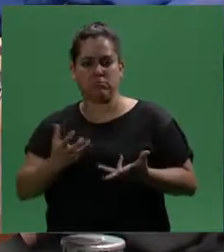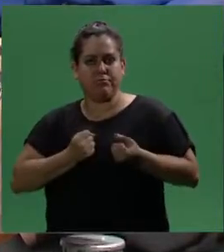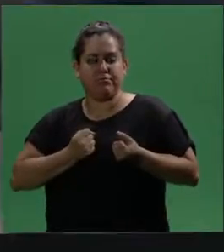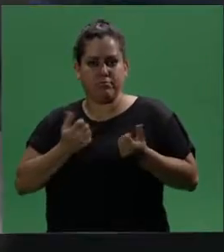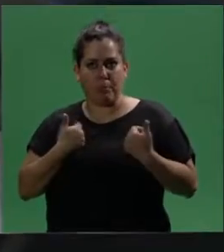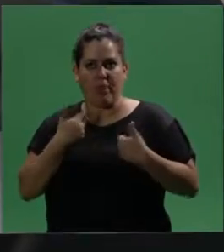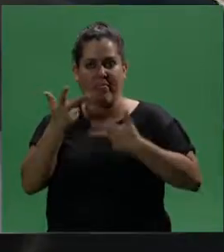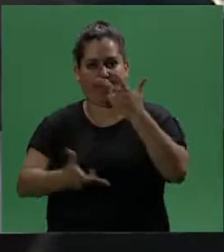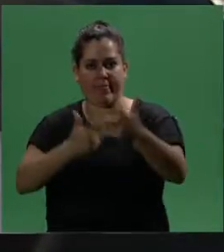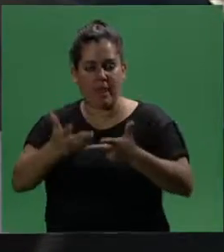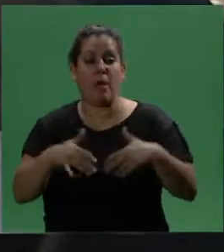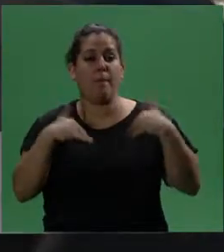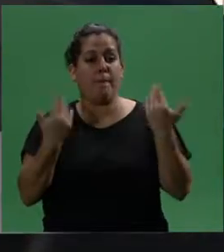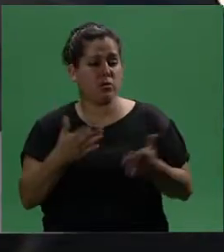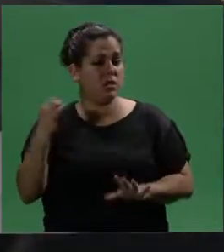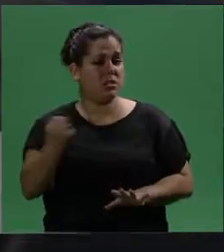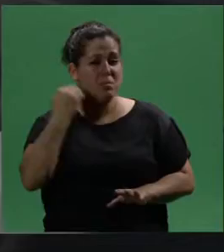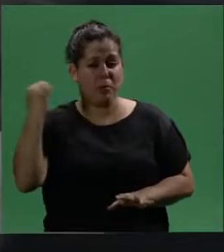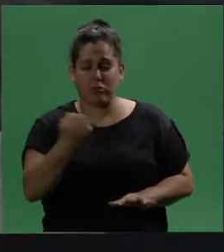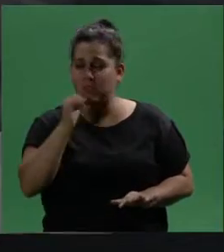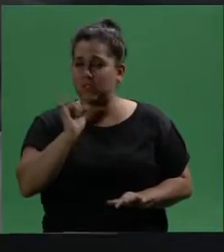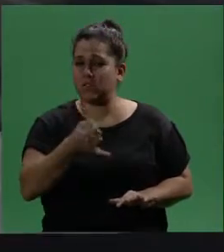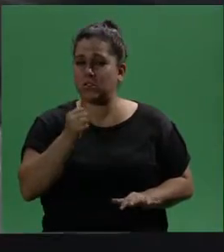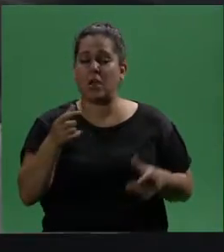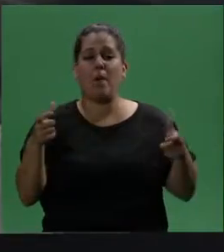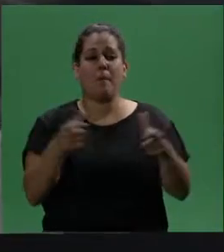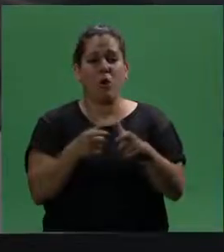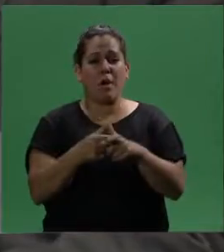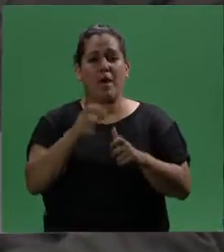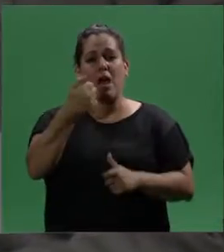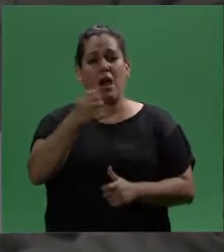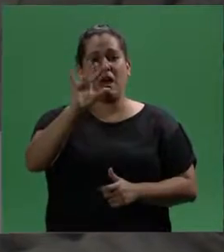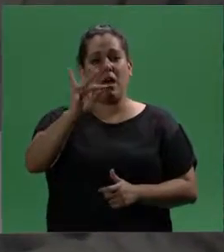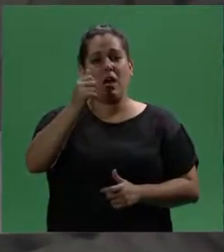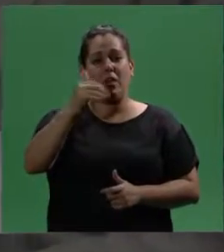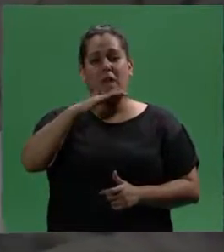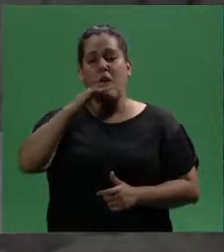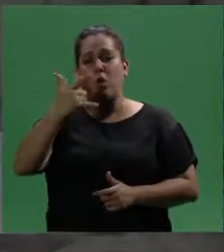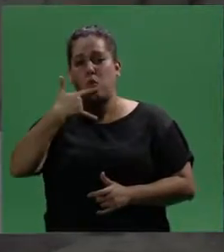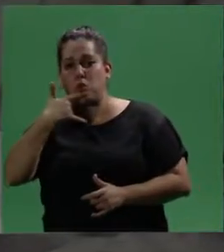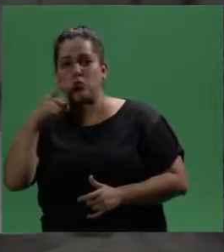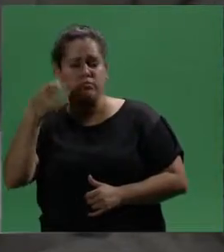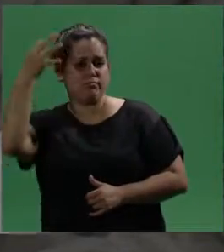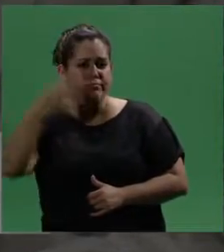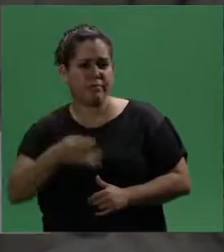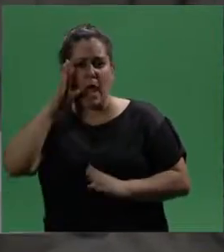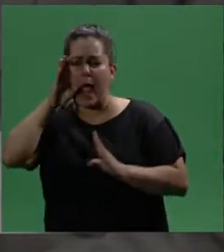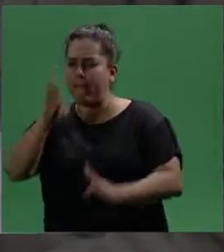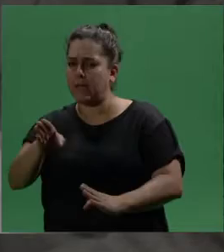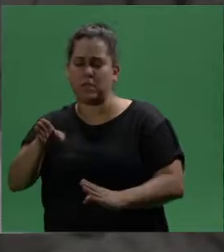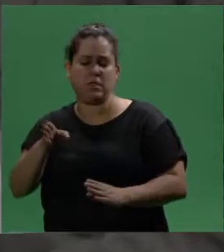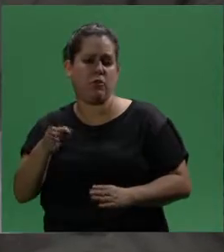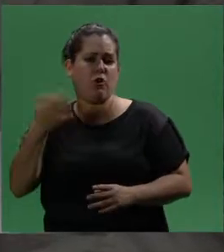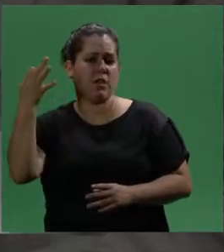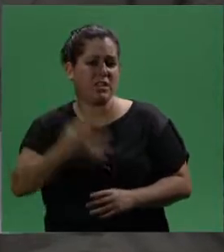acusación. el derecho a la defensa. Exactamente, por eso es tan importante este programa Ada Just, que como se ve es un programa específico,